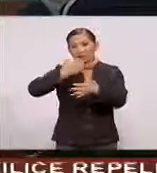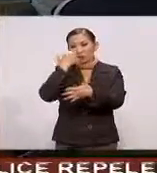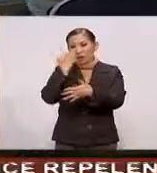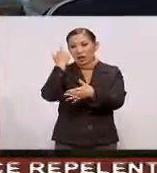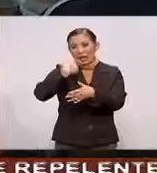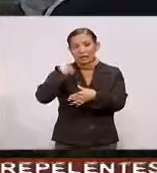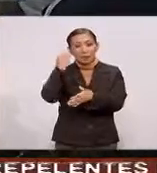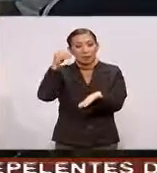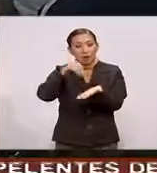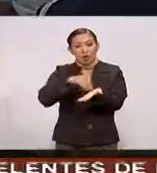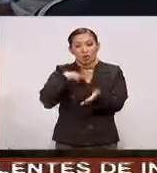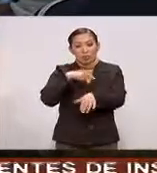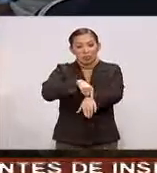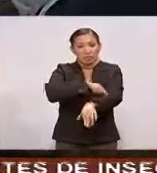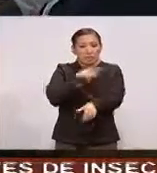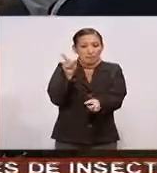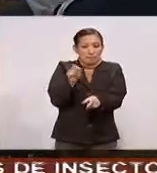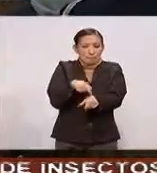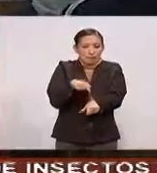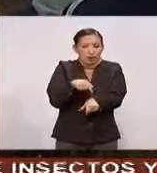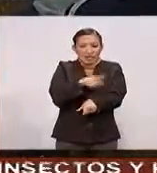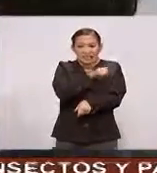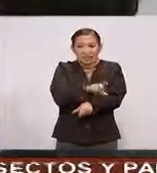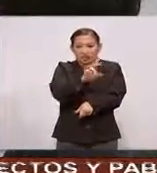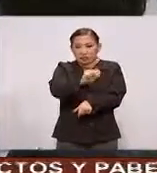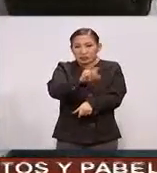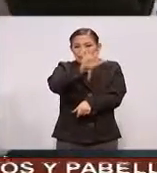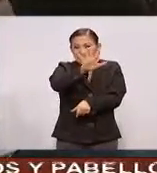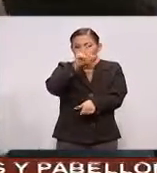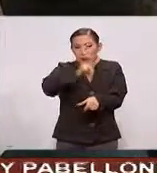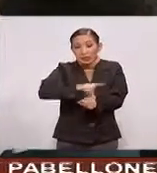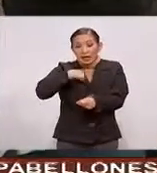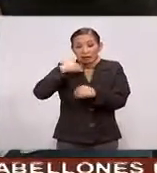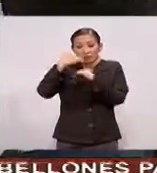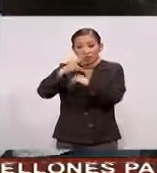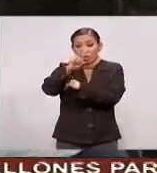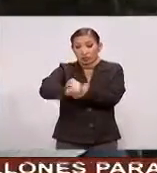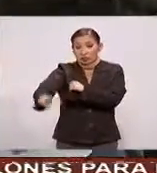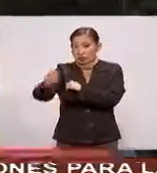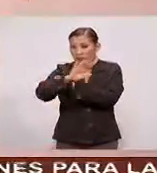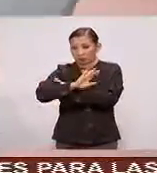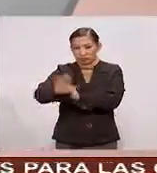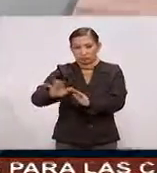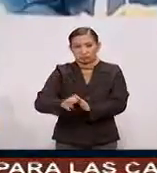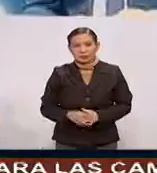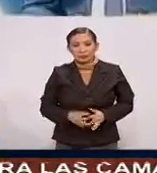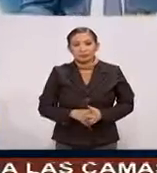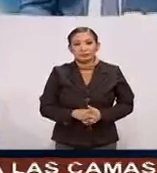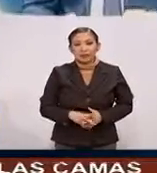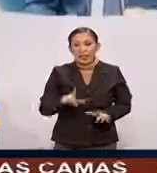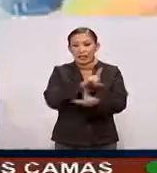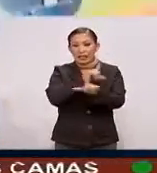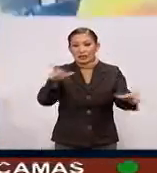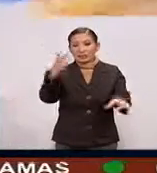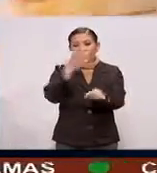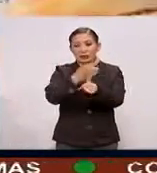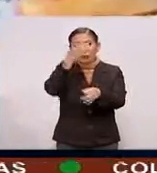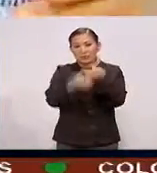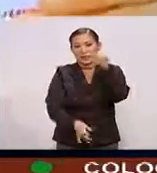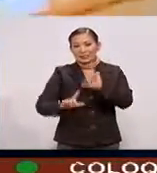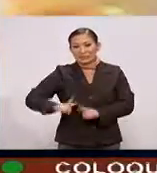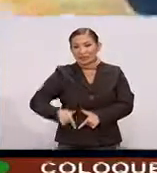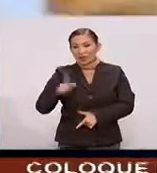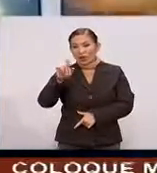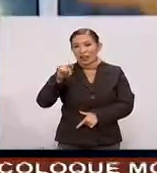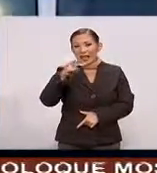Buscan establecer Una duración mínima De 185 días Y máxima De 200 Listo Los cuartos de final De